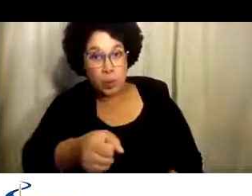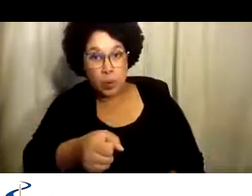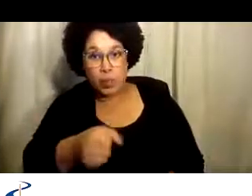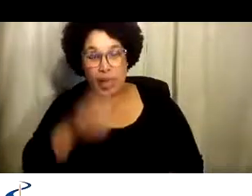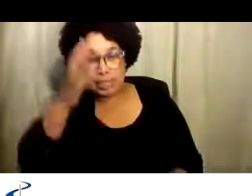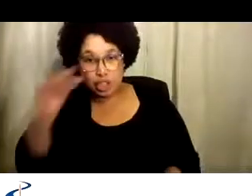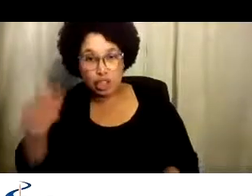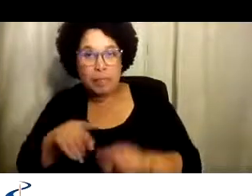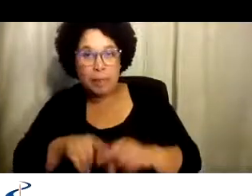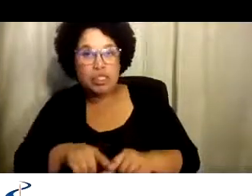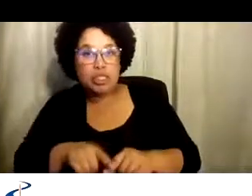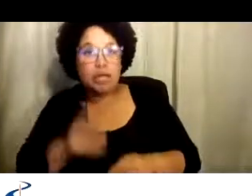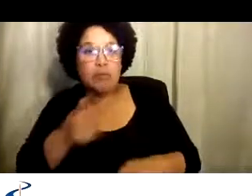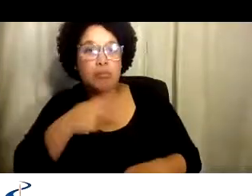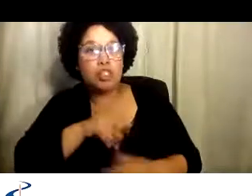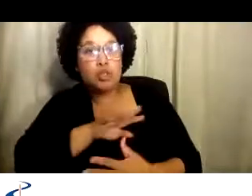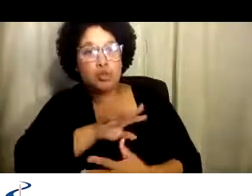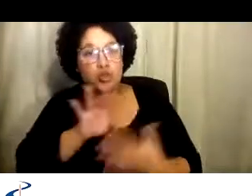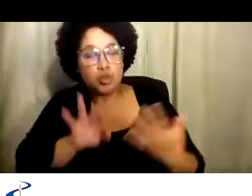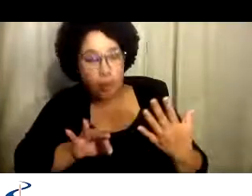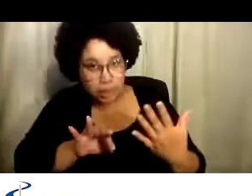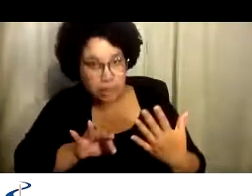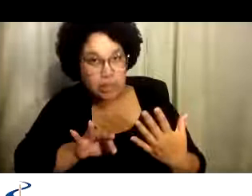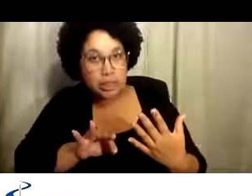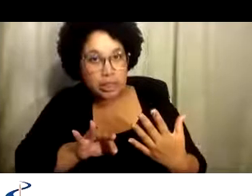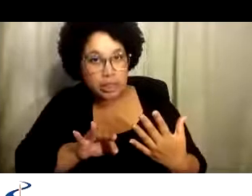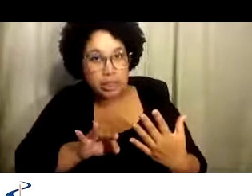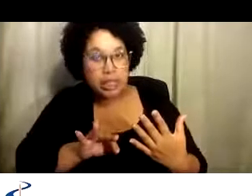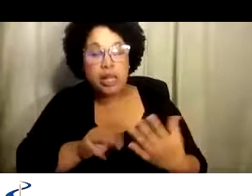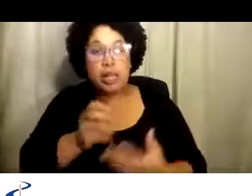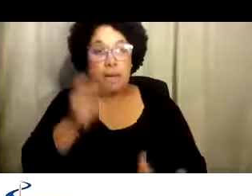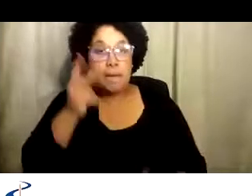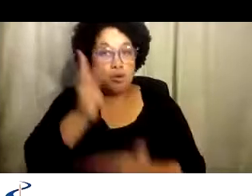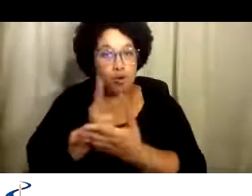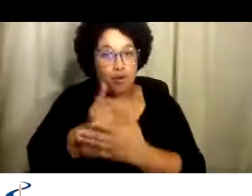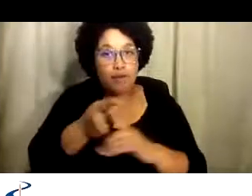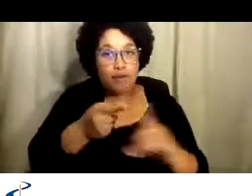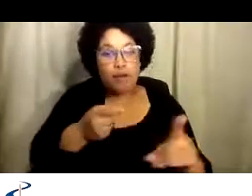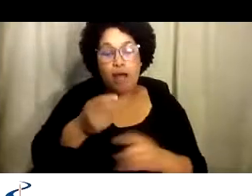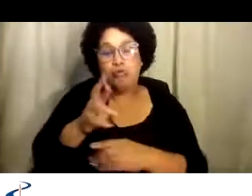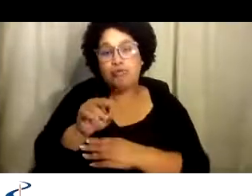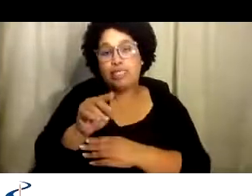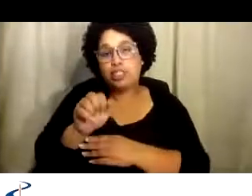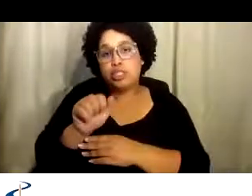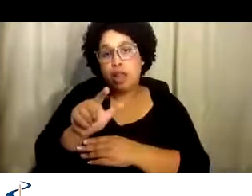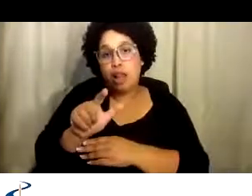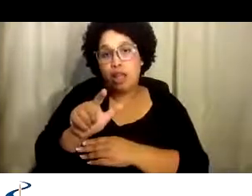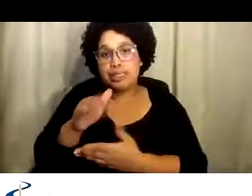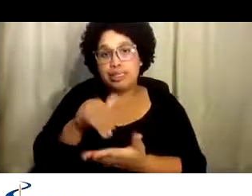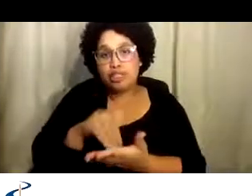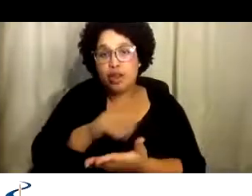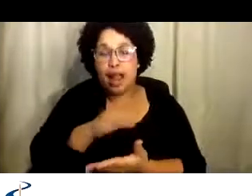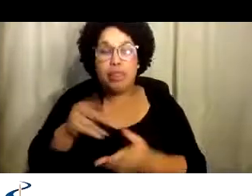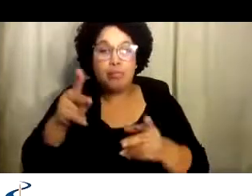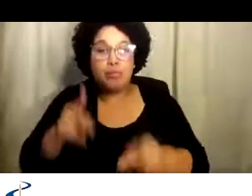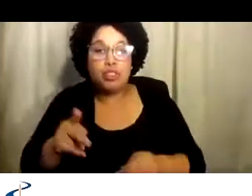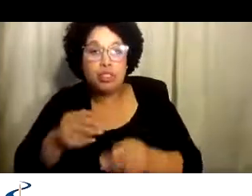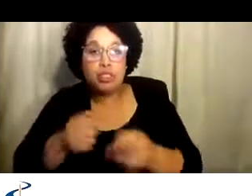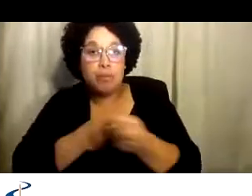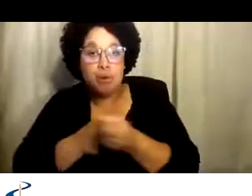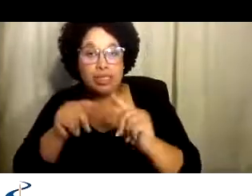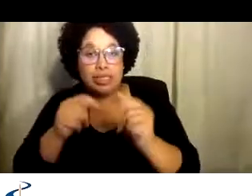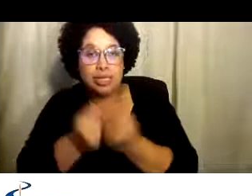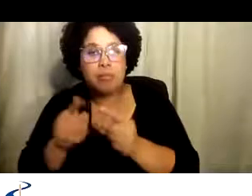Decisiones sobre quién traer o quién incluir depende de la persona siendo servida, depende del centro regional y